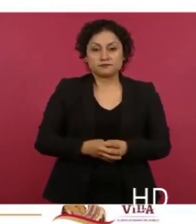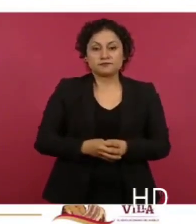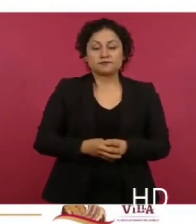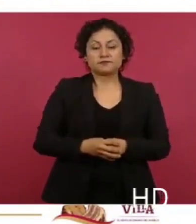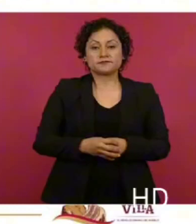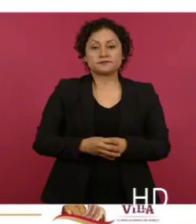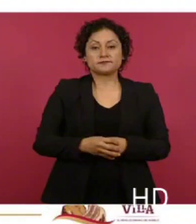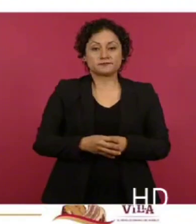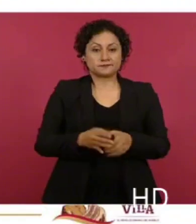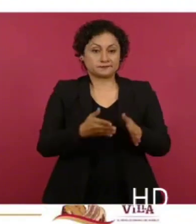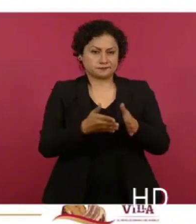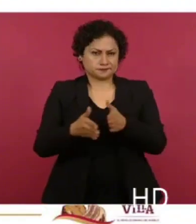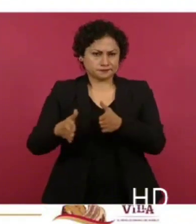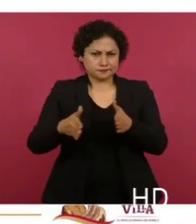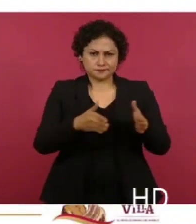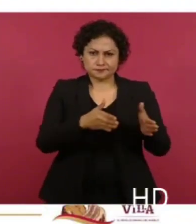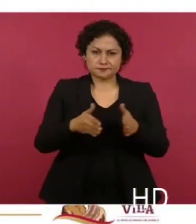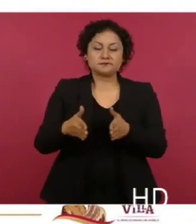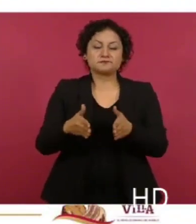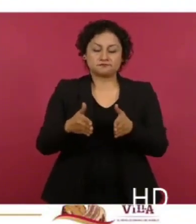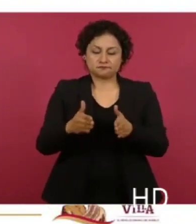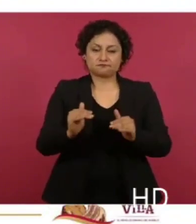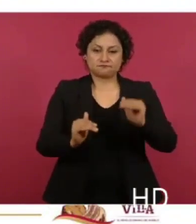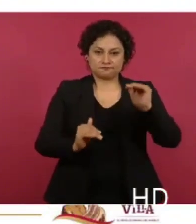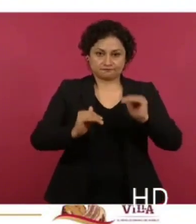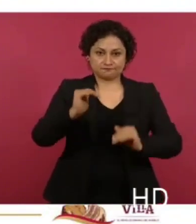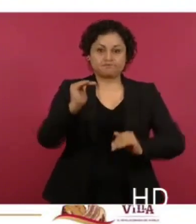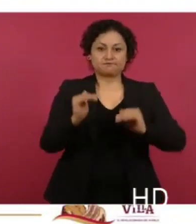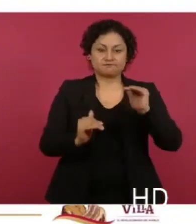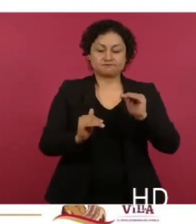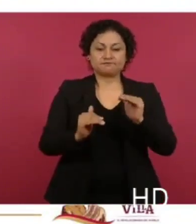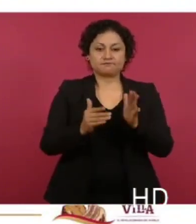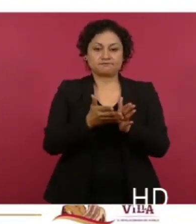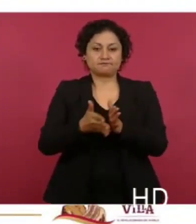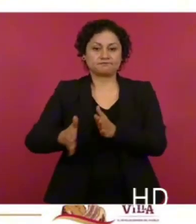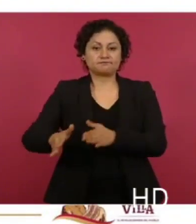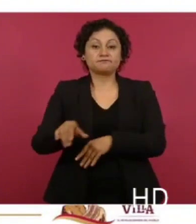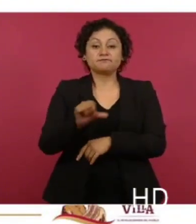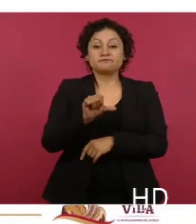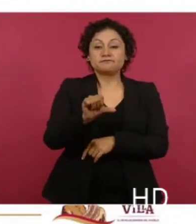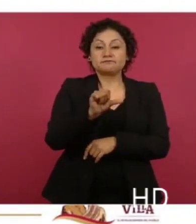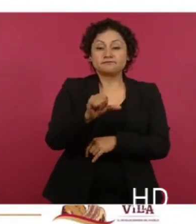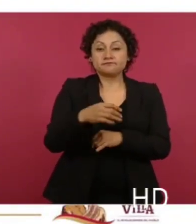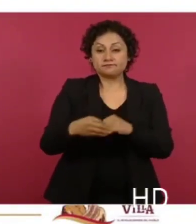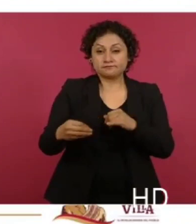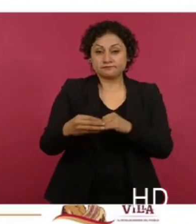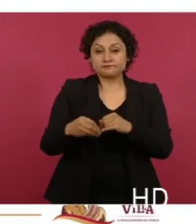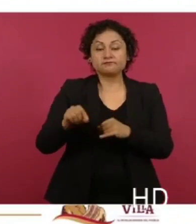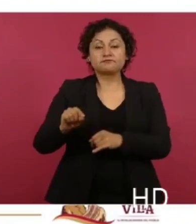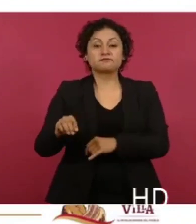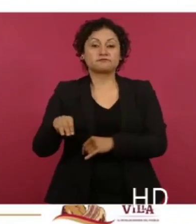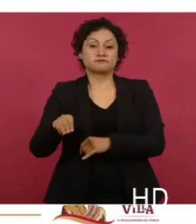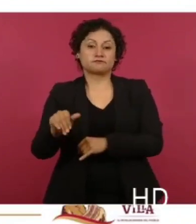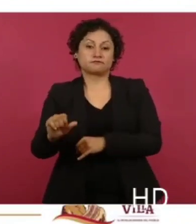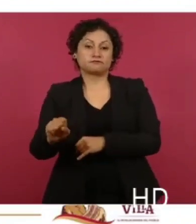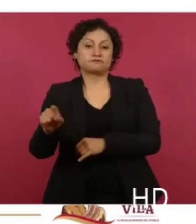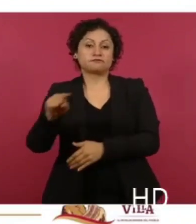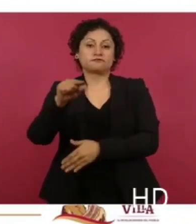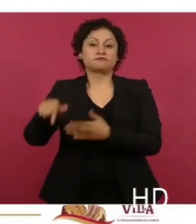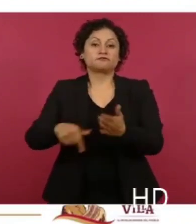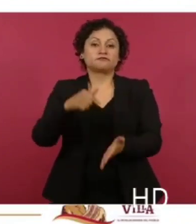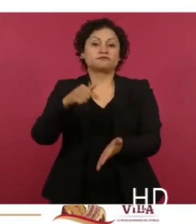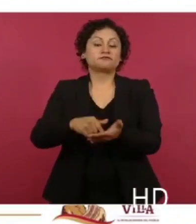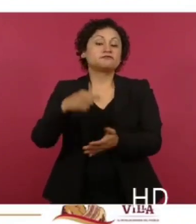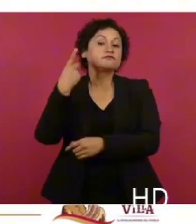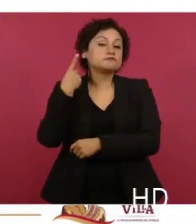una diferencia considerable frente a un margen únicamente de 16 centavos por parte de Punto Más en Gómez Palacio, Durango,